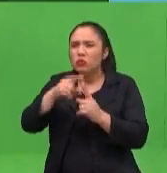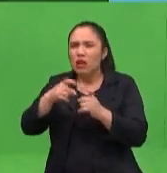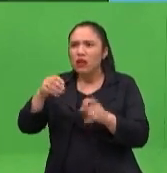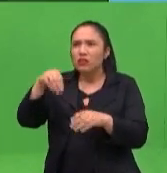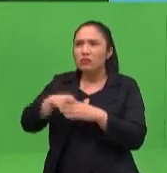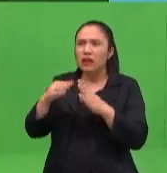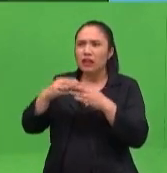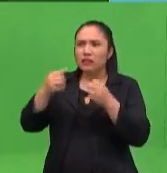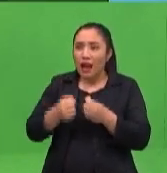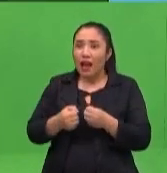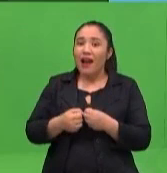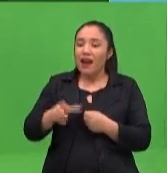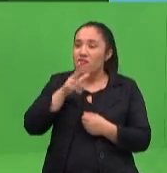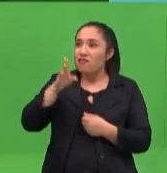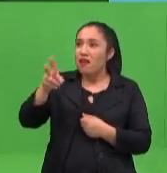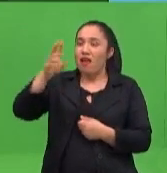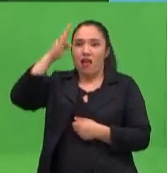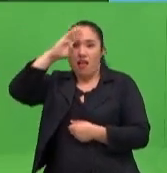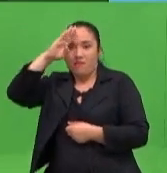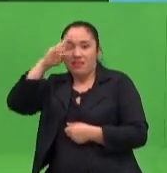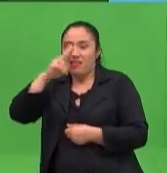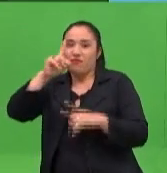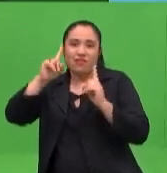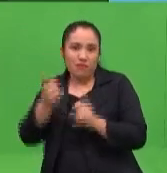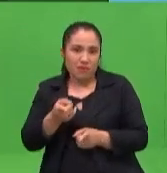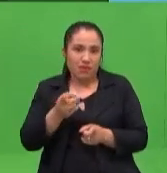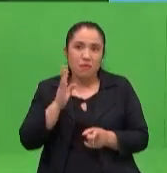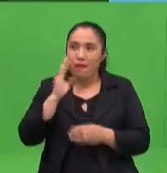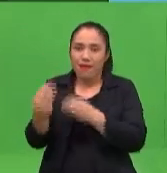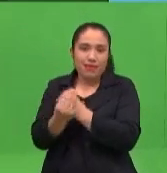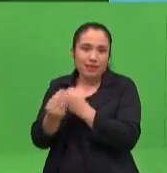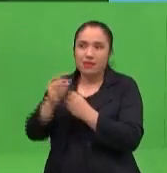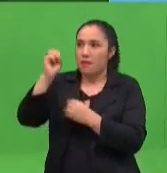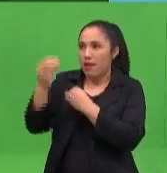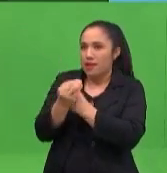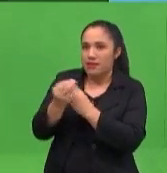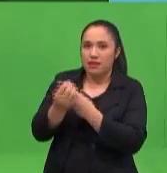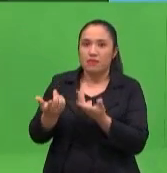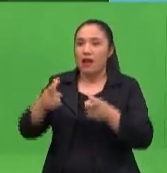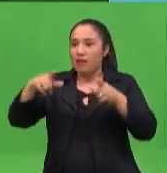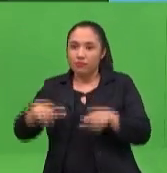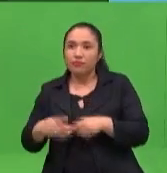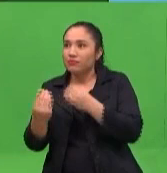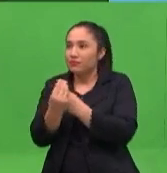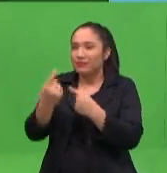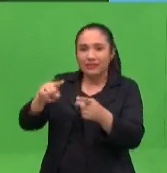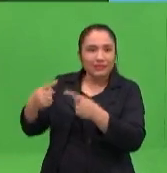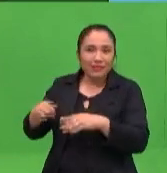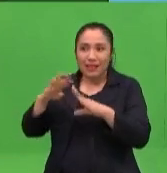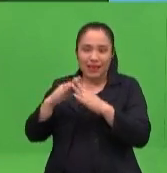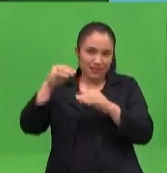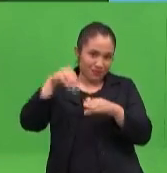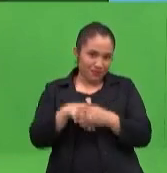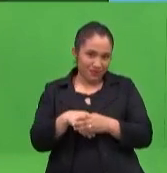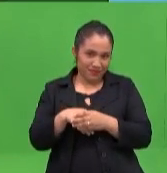entonces ellos se van a animar, ¿verdad? Y bueno, las clases son diferentes ahora, pero eso no quiere decir que